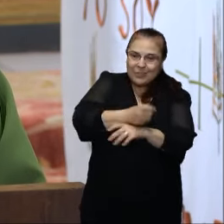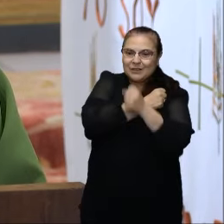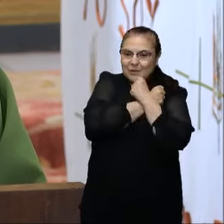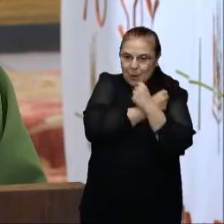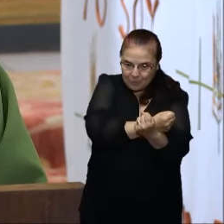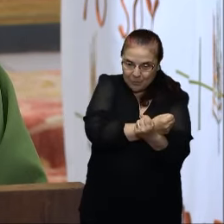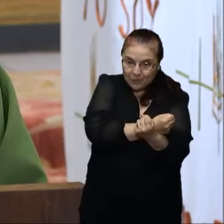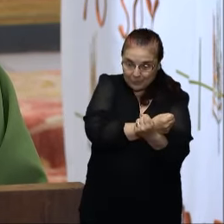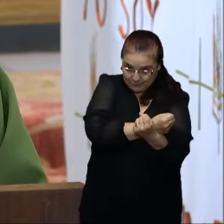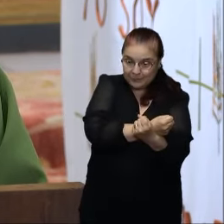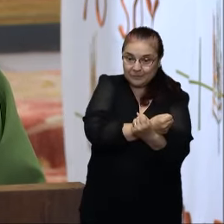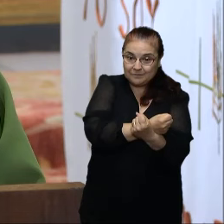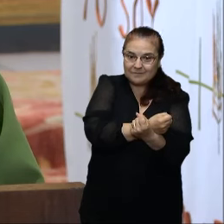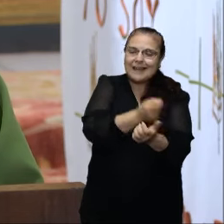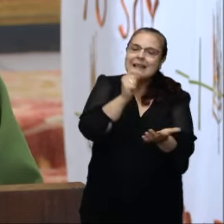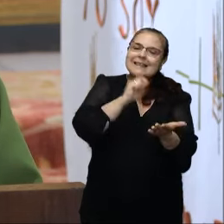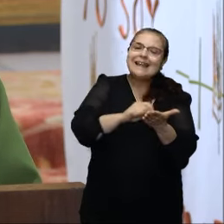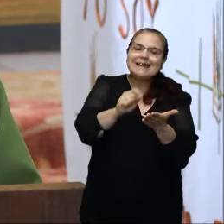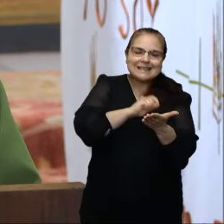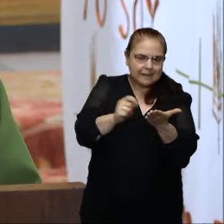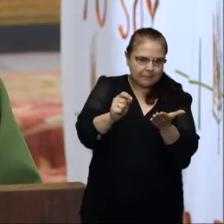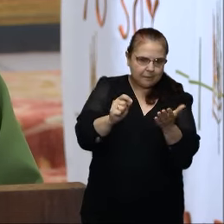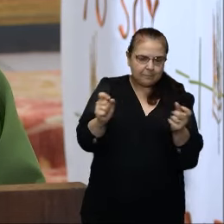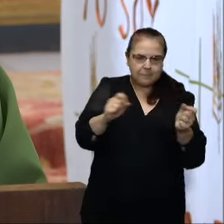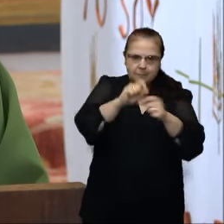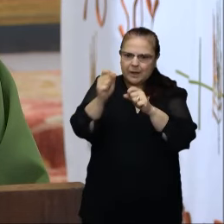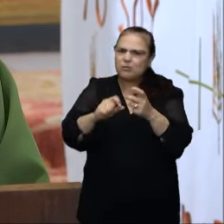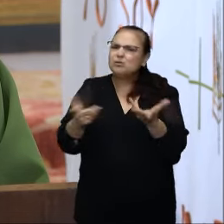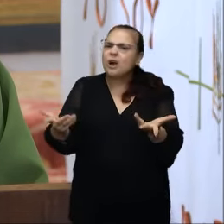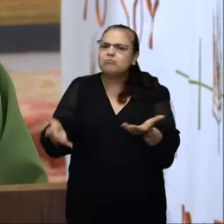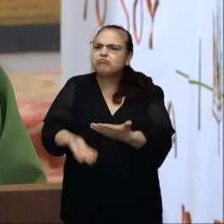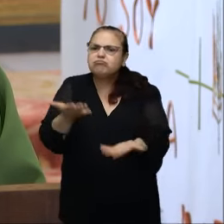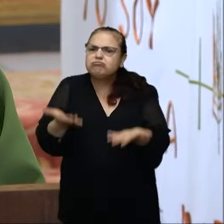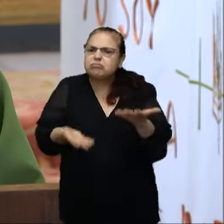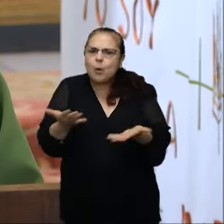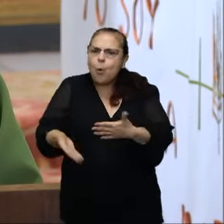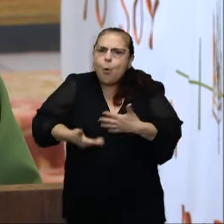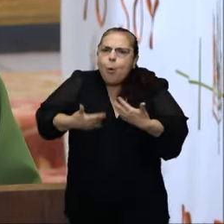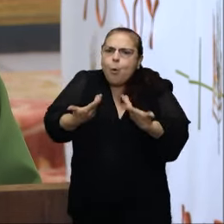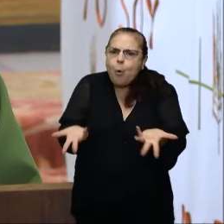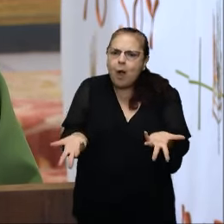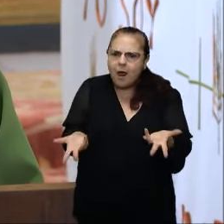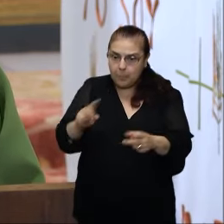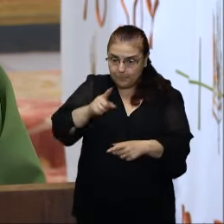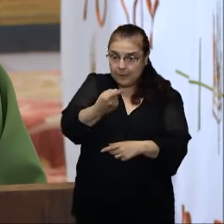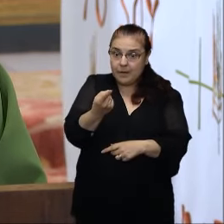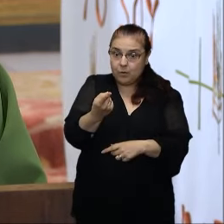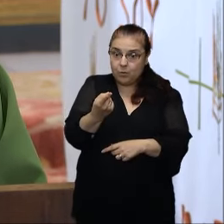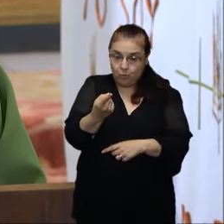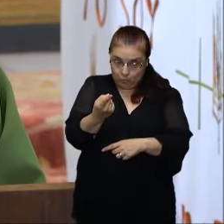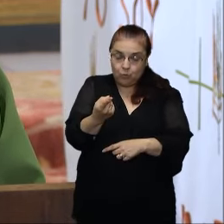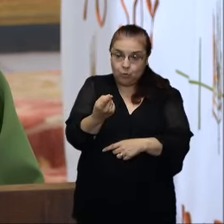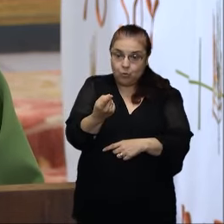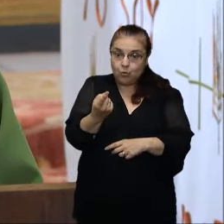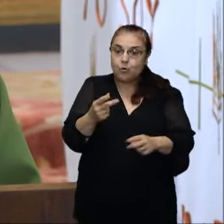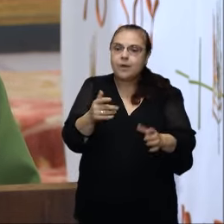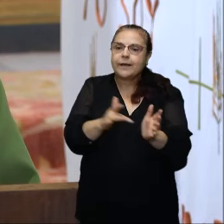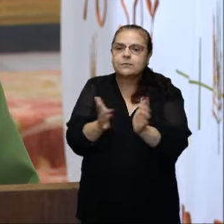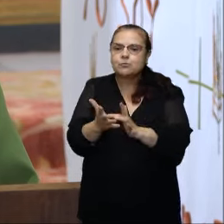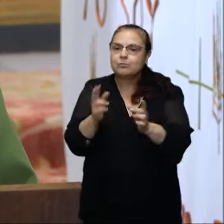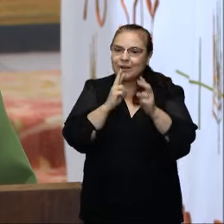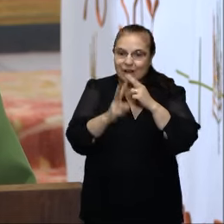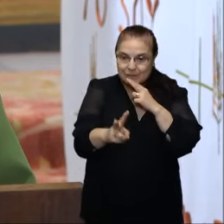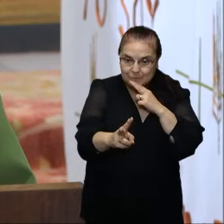Y cuando el escriba le pregunta que cuál de ellos, de los mandamientos, es el primero, él responde citando